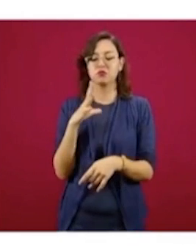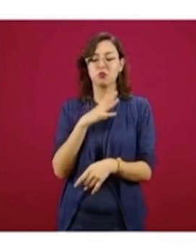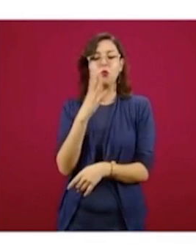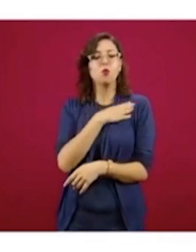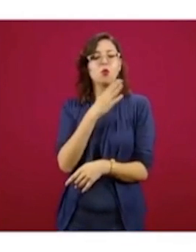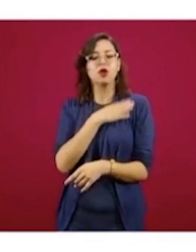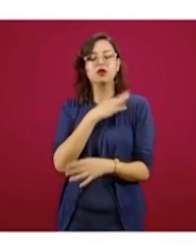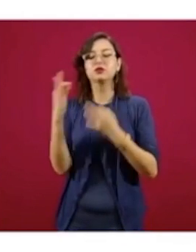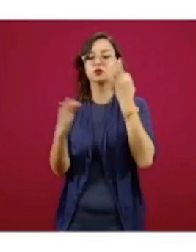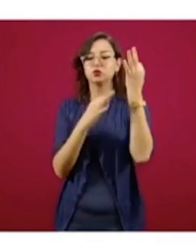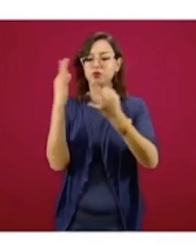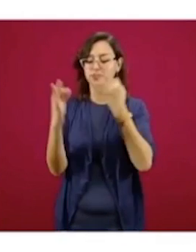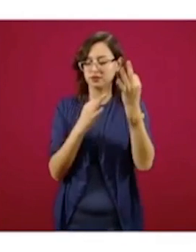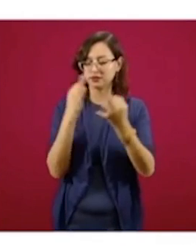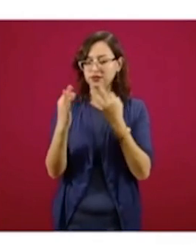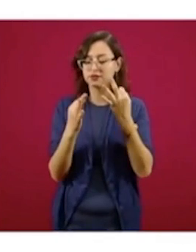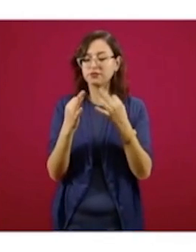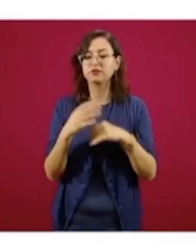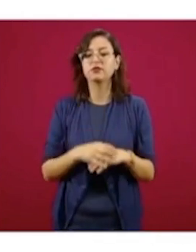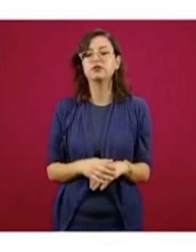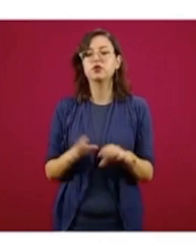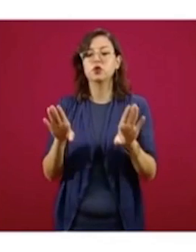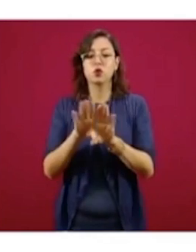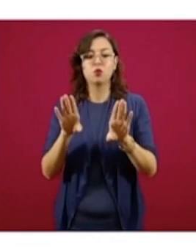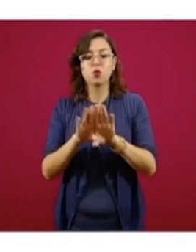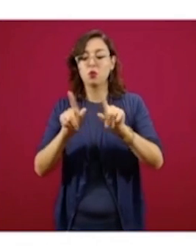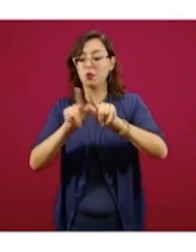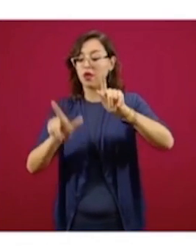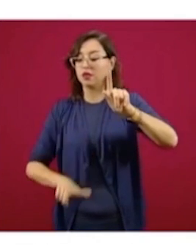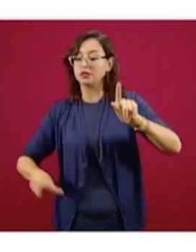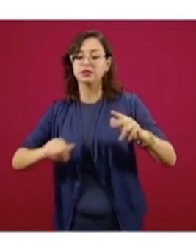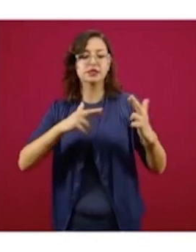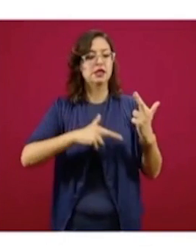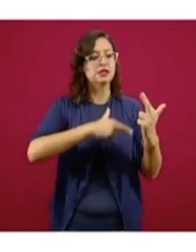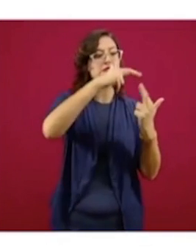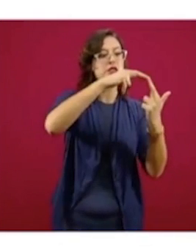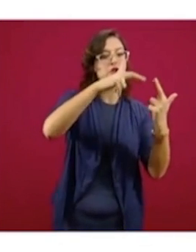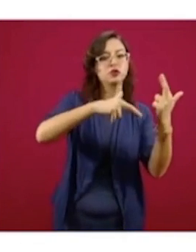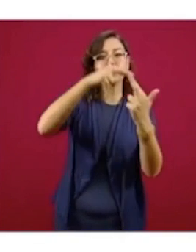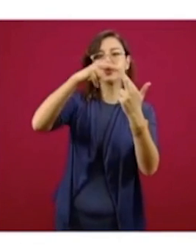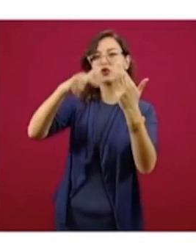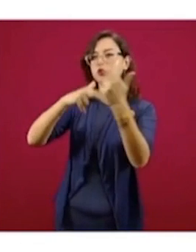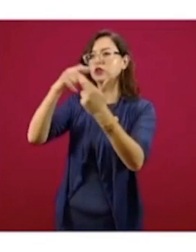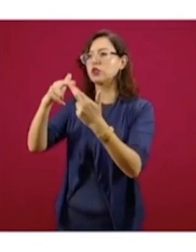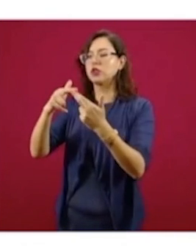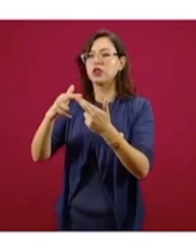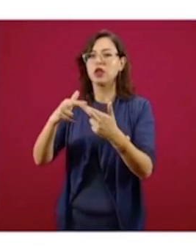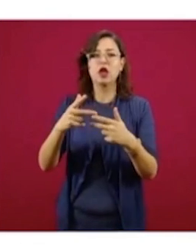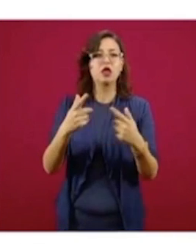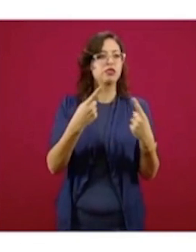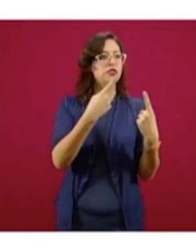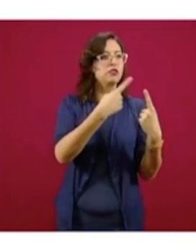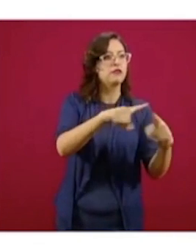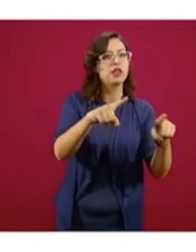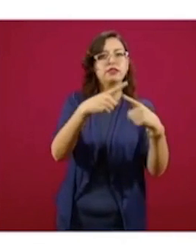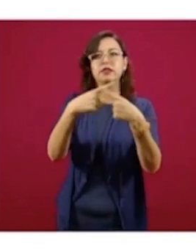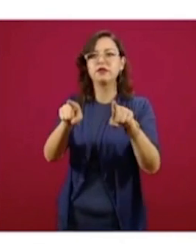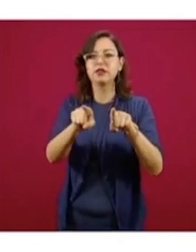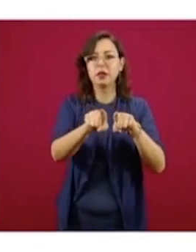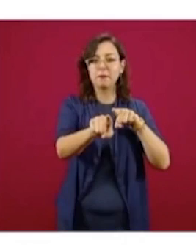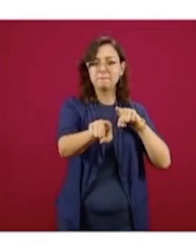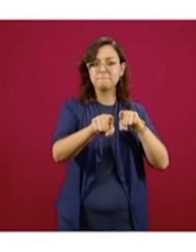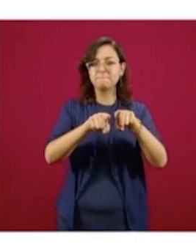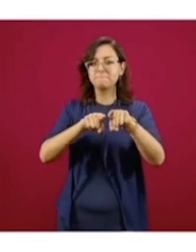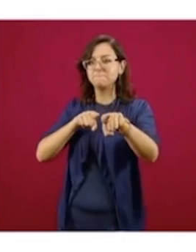sobre cómo en cada región del país la epidemia se va comportando a distintas velocidades. Esto brinda